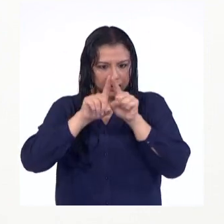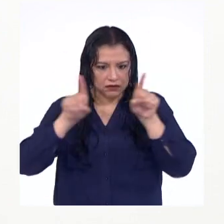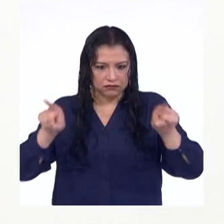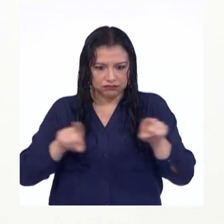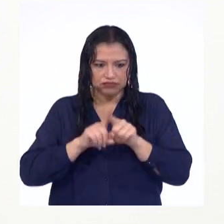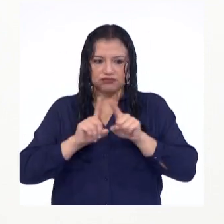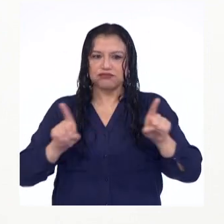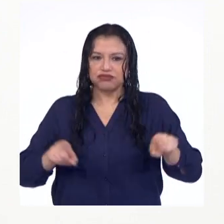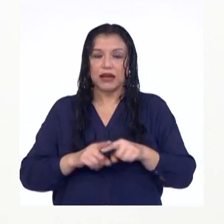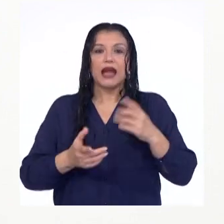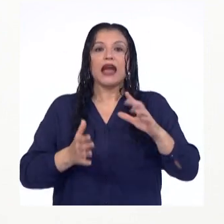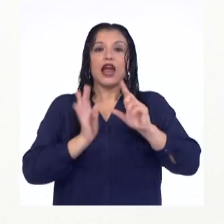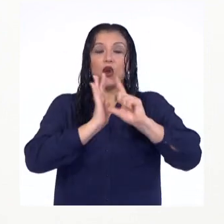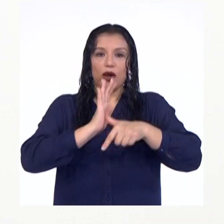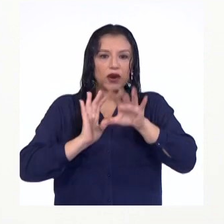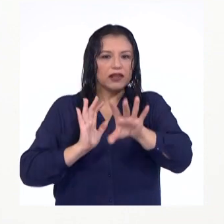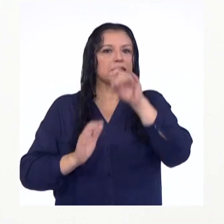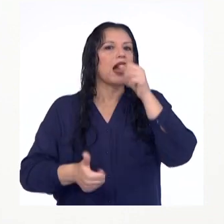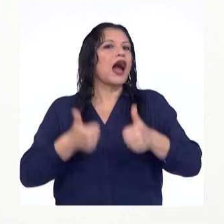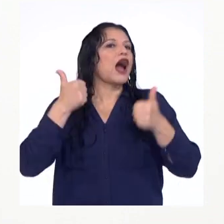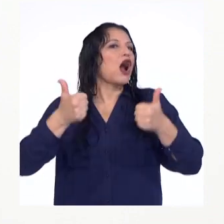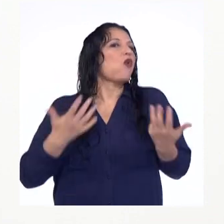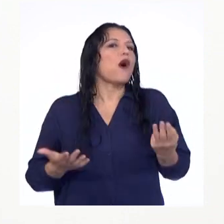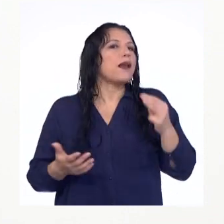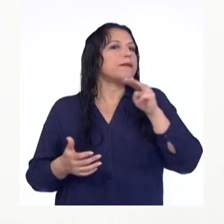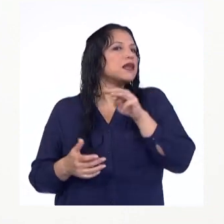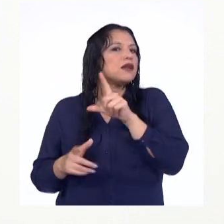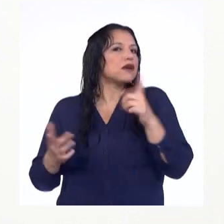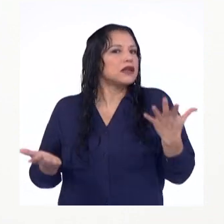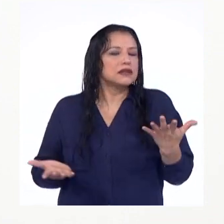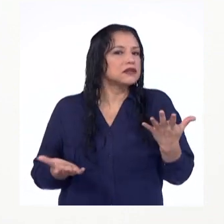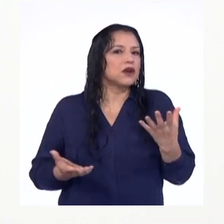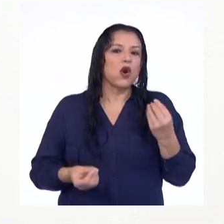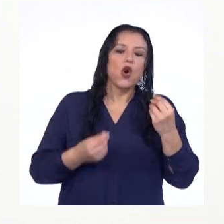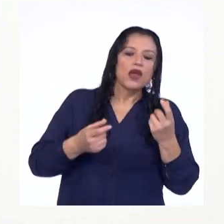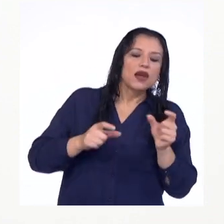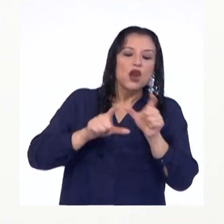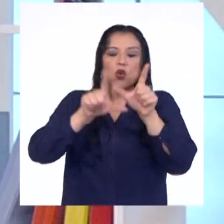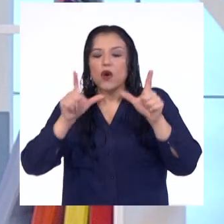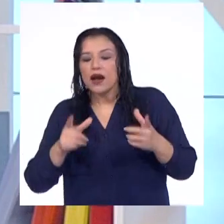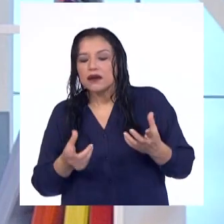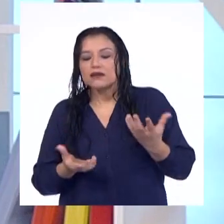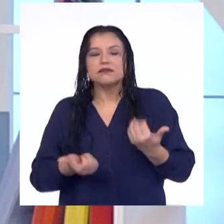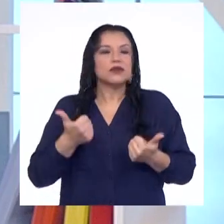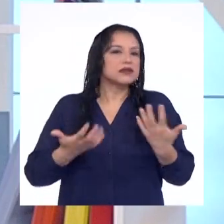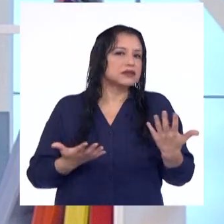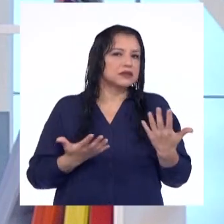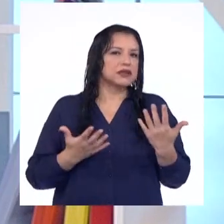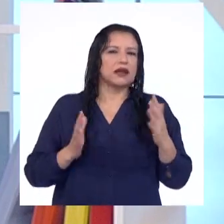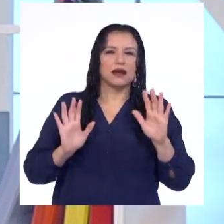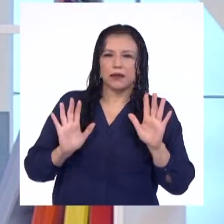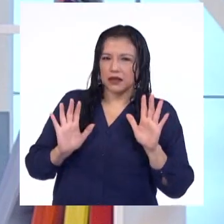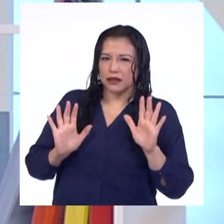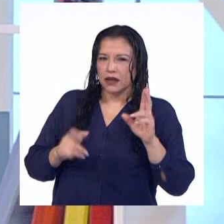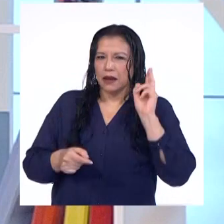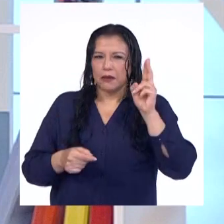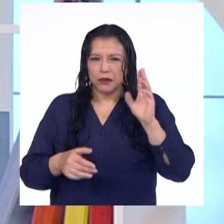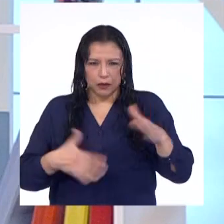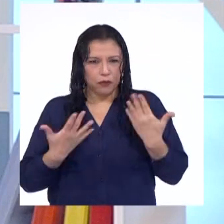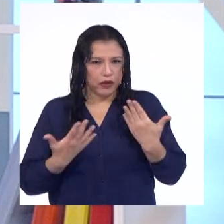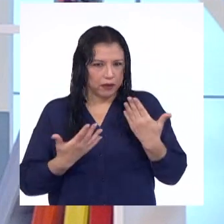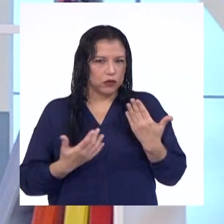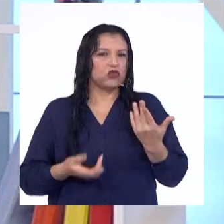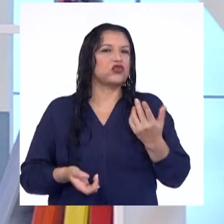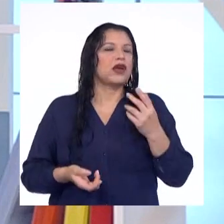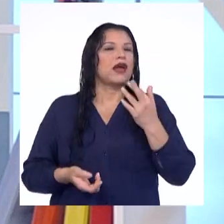Y luego identificar a qué medida de localización o de posición corresponde. Profesora Daisy, ¿podemos pintar o